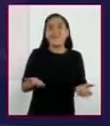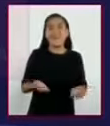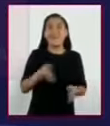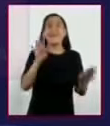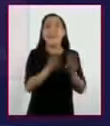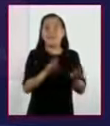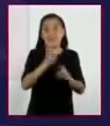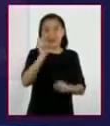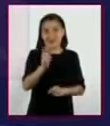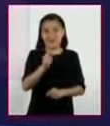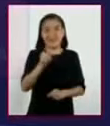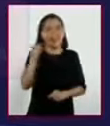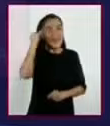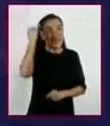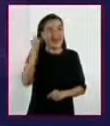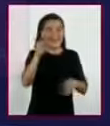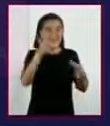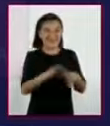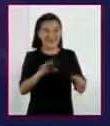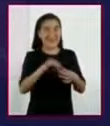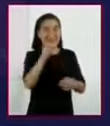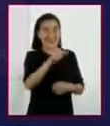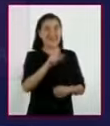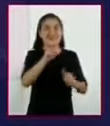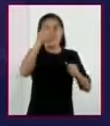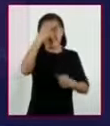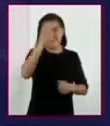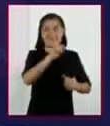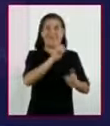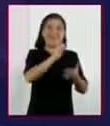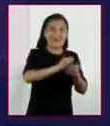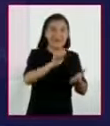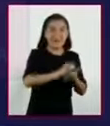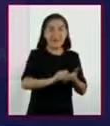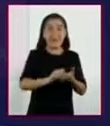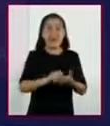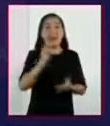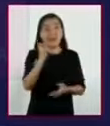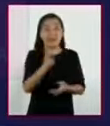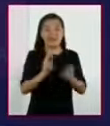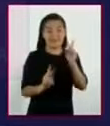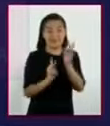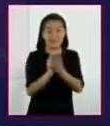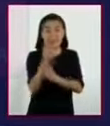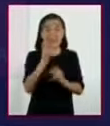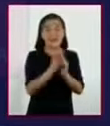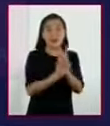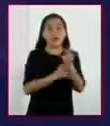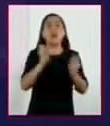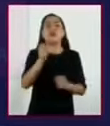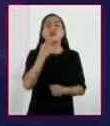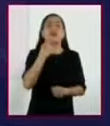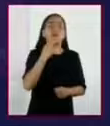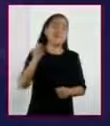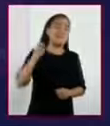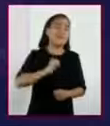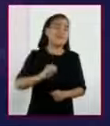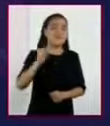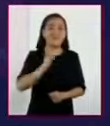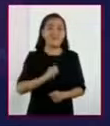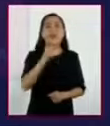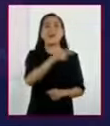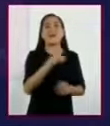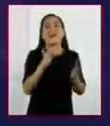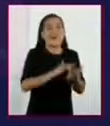la idea que nos quiso decir el autor es que las plantas han sido utilizadas durante siglos por sus importantes